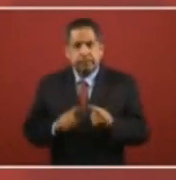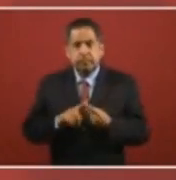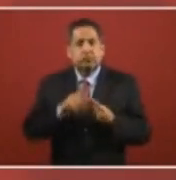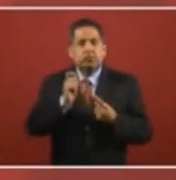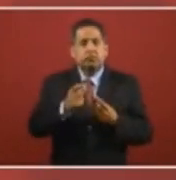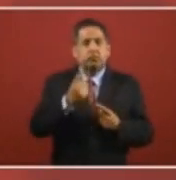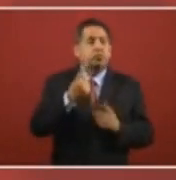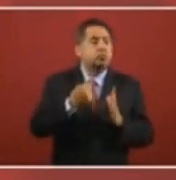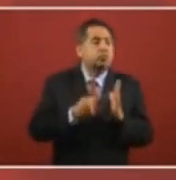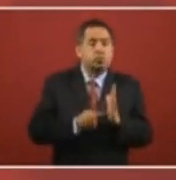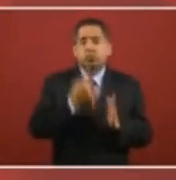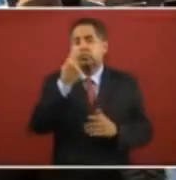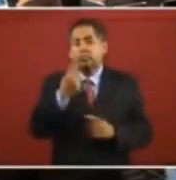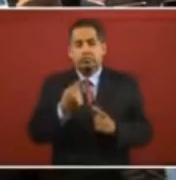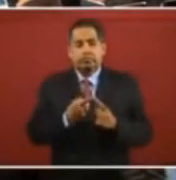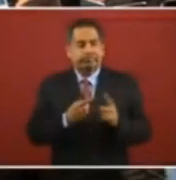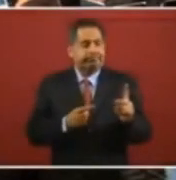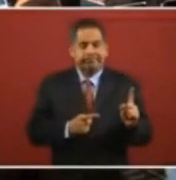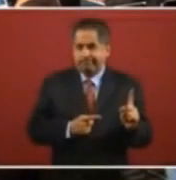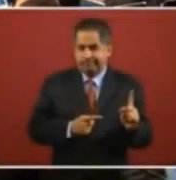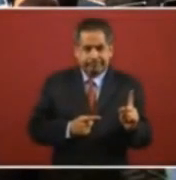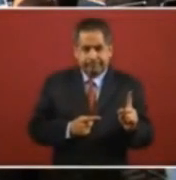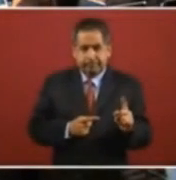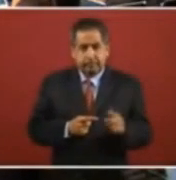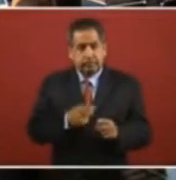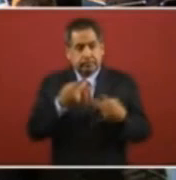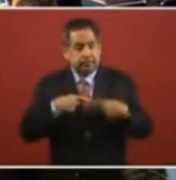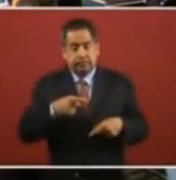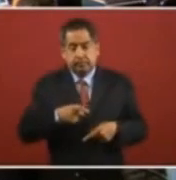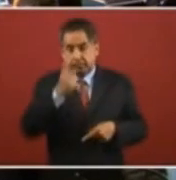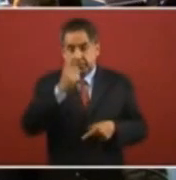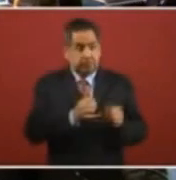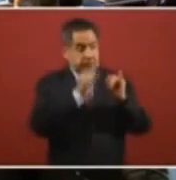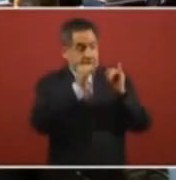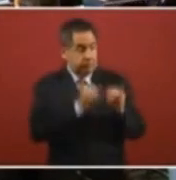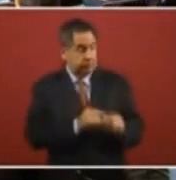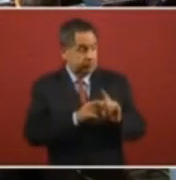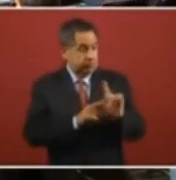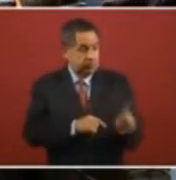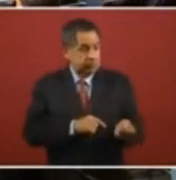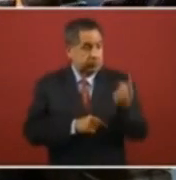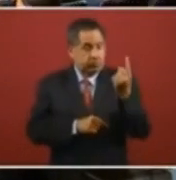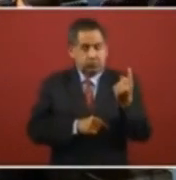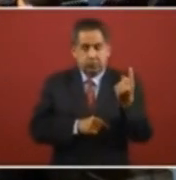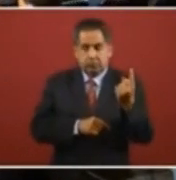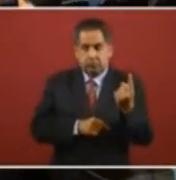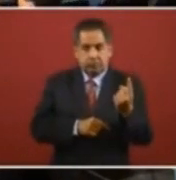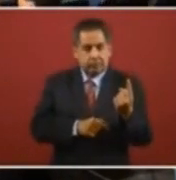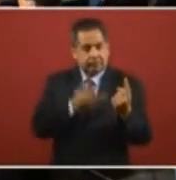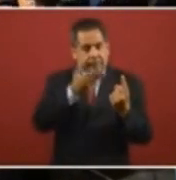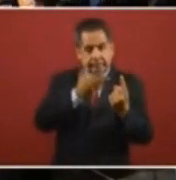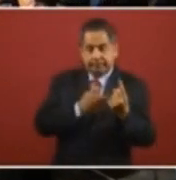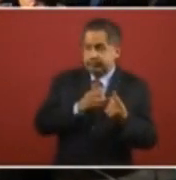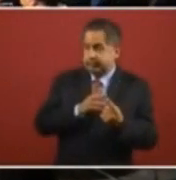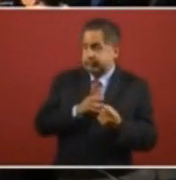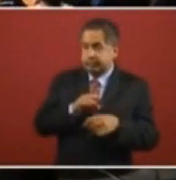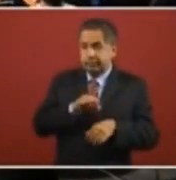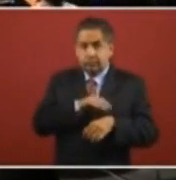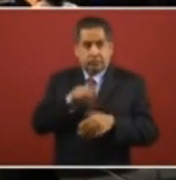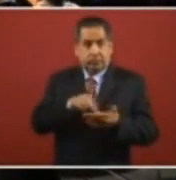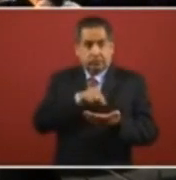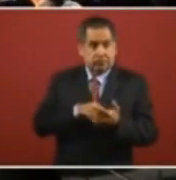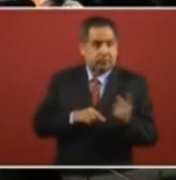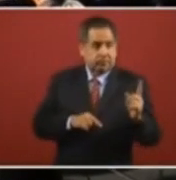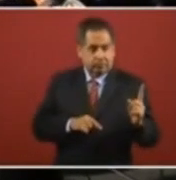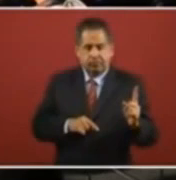un hecho aislado, no es un individuo, como se dice en inglés, insane, sí lo es desde el punto de